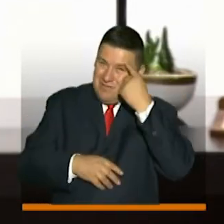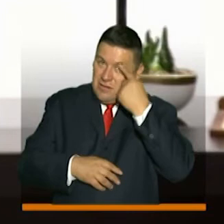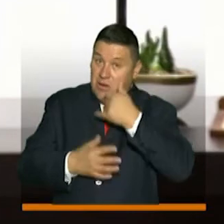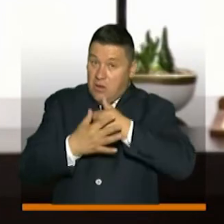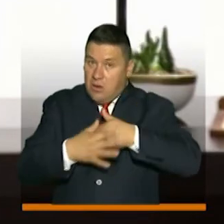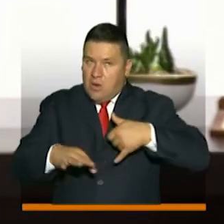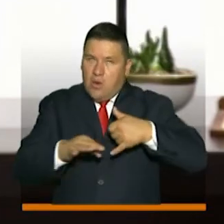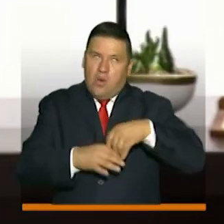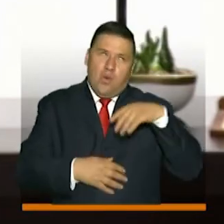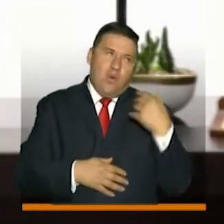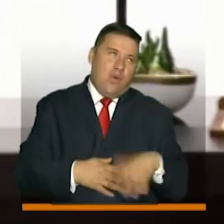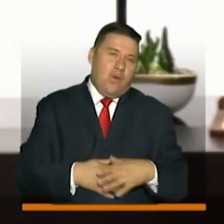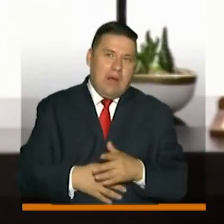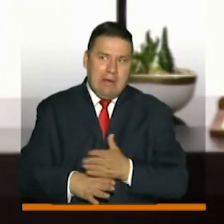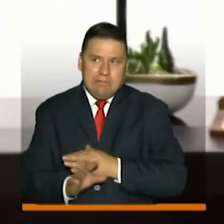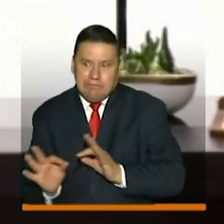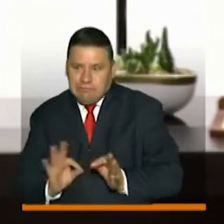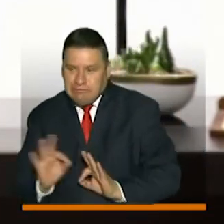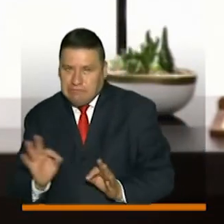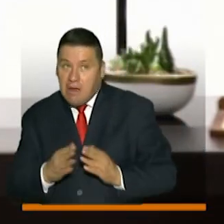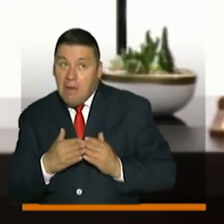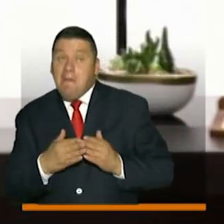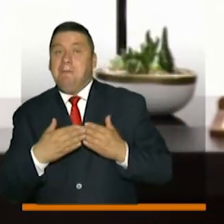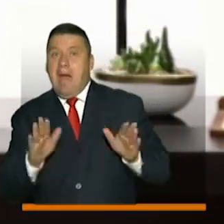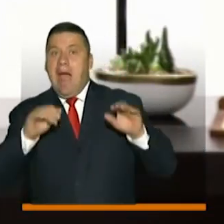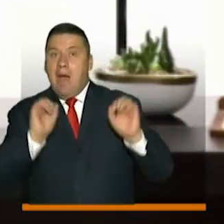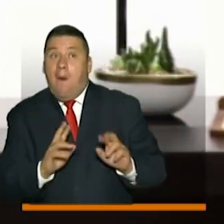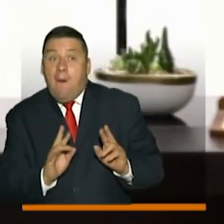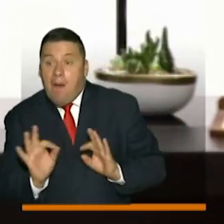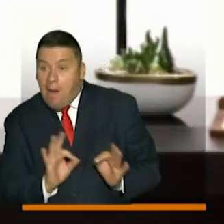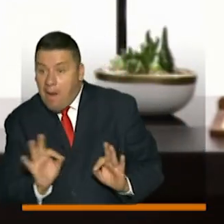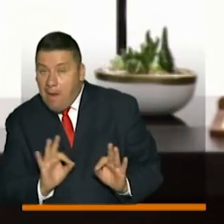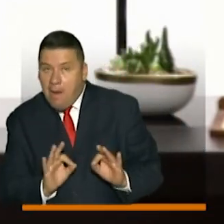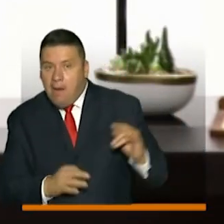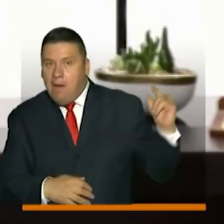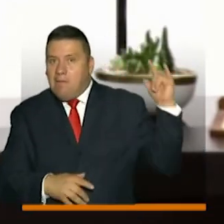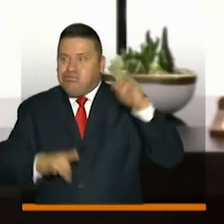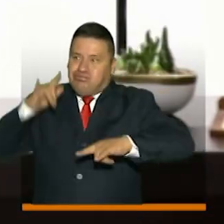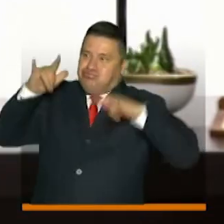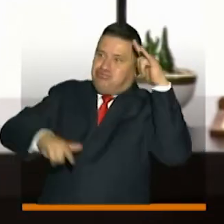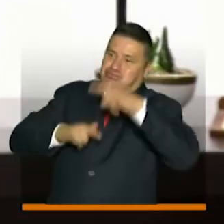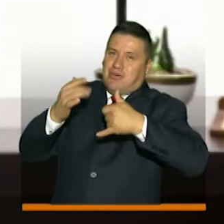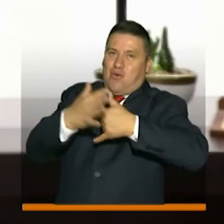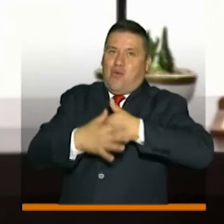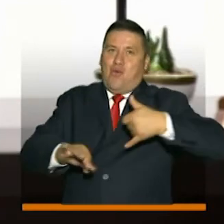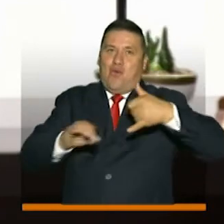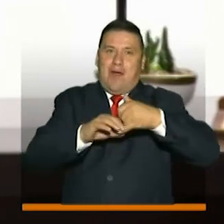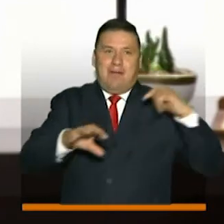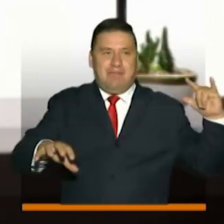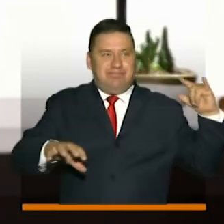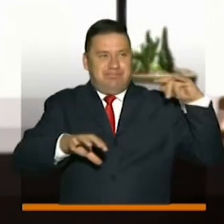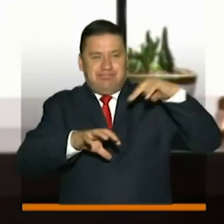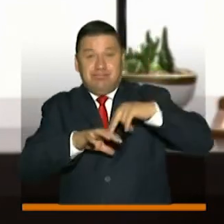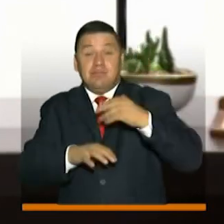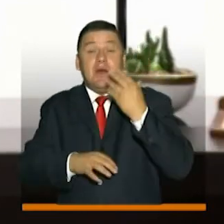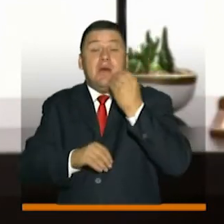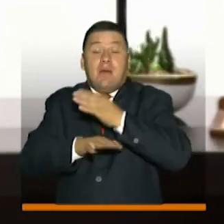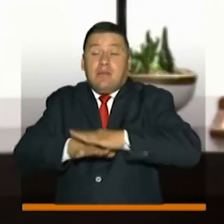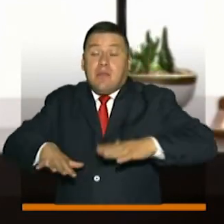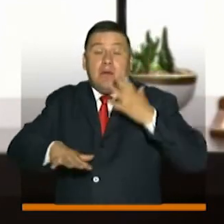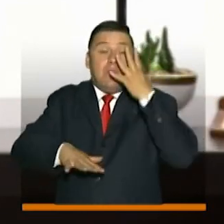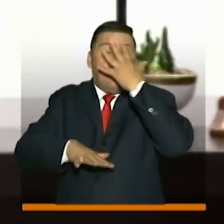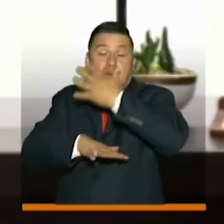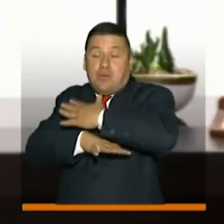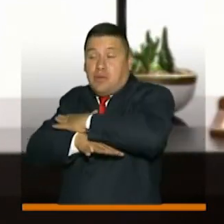Guaviare se prepara para la reapertura económica y uno de nuestros potenciales, la belleza de nuestras tierras, la